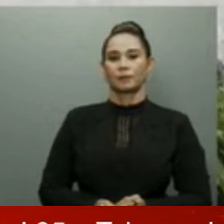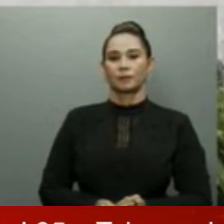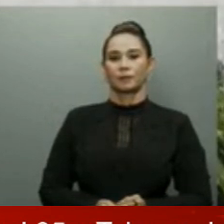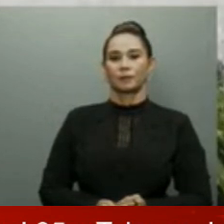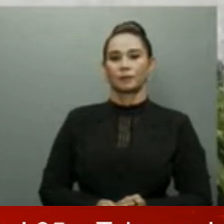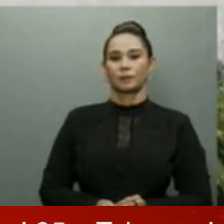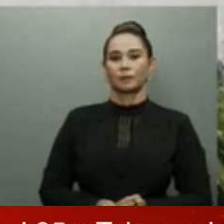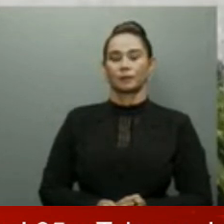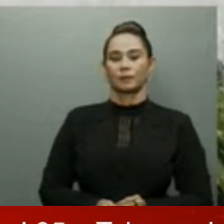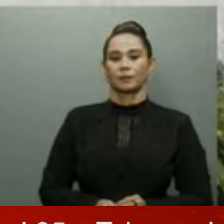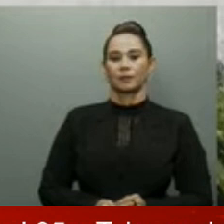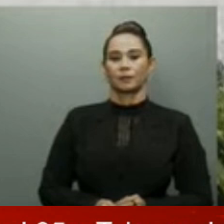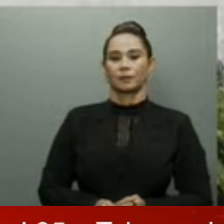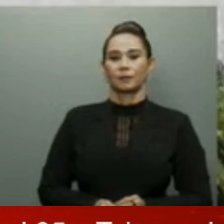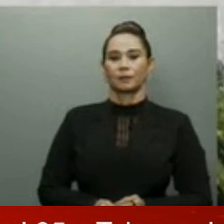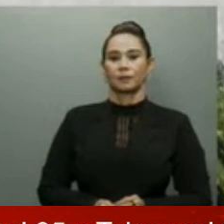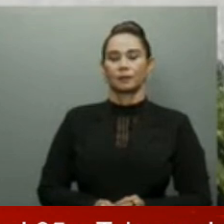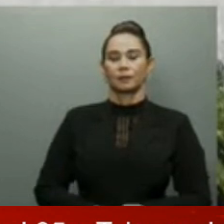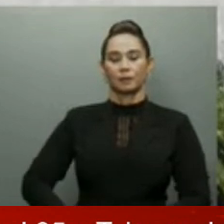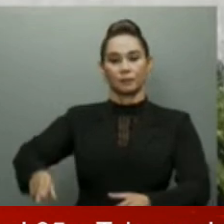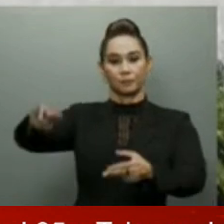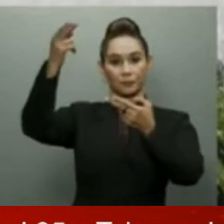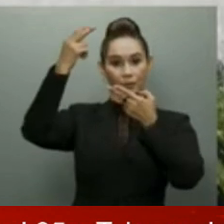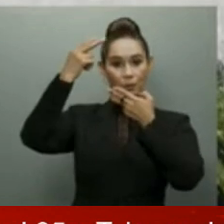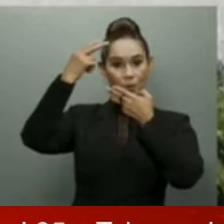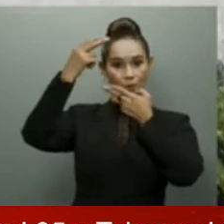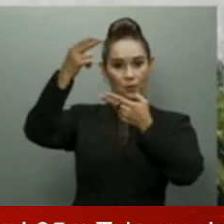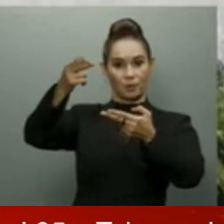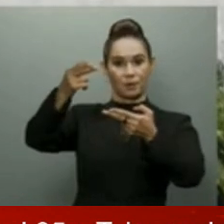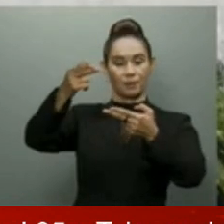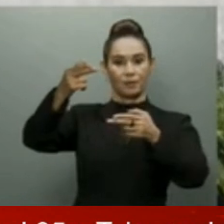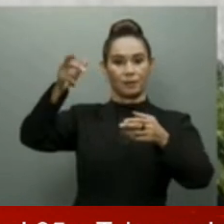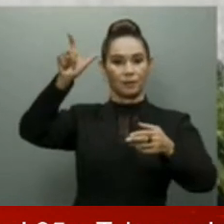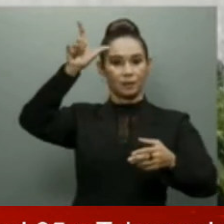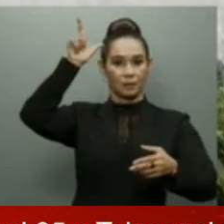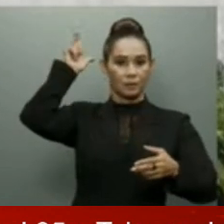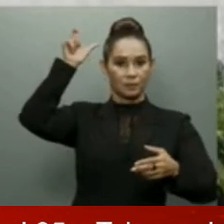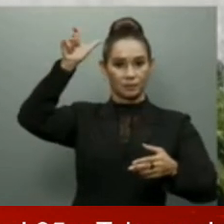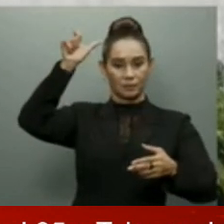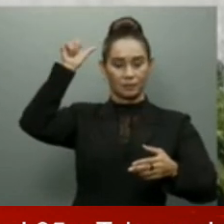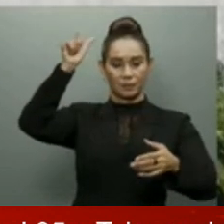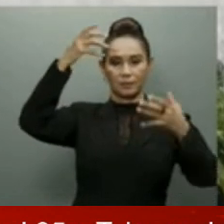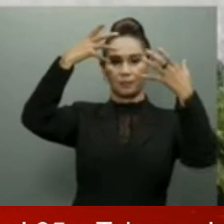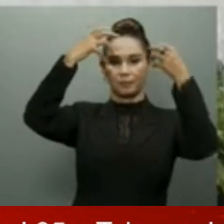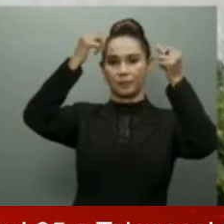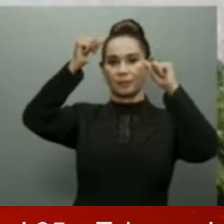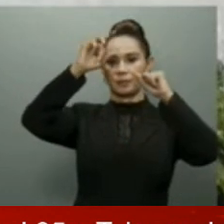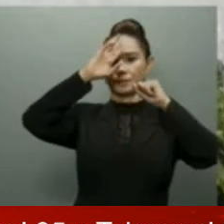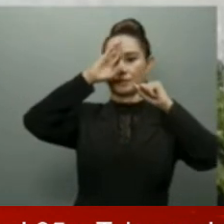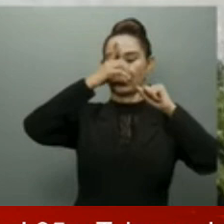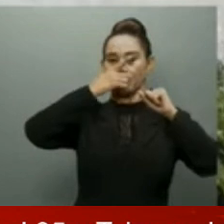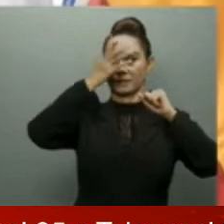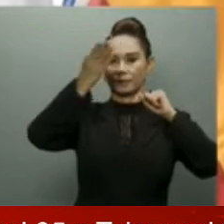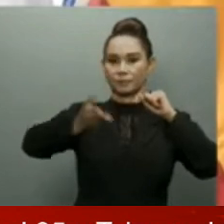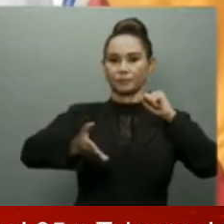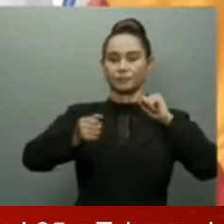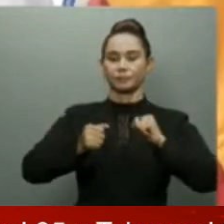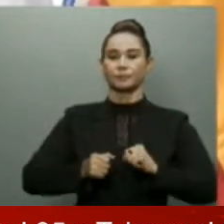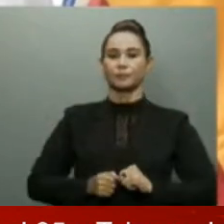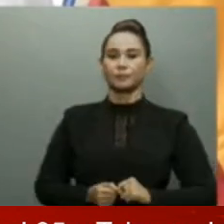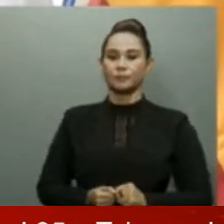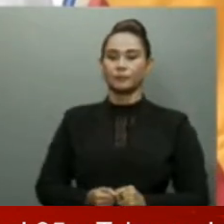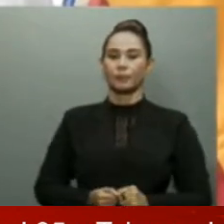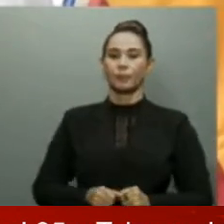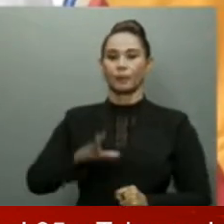El señor Luis Abinader Corona, Presidente Constitucional de la República Dominicana, el señor